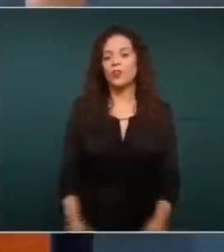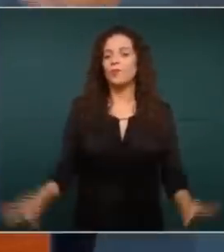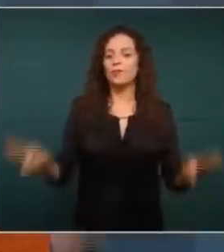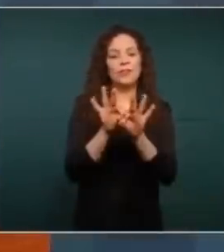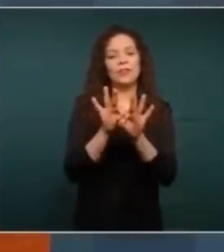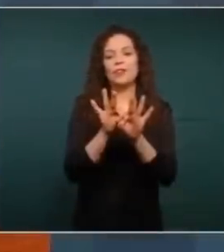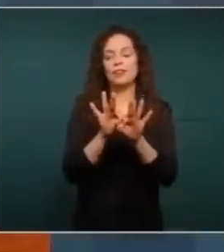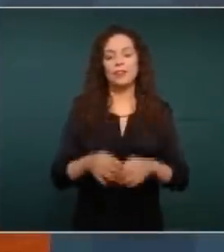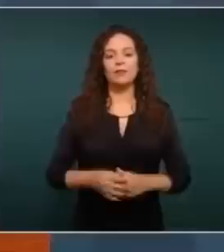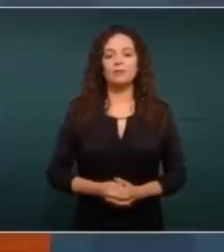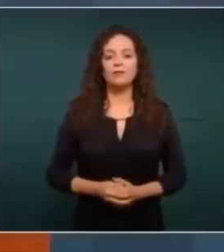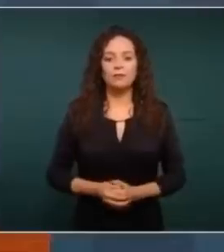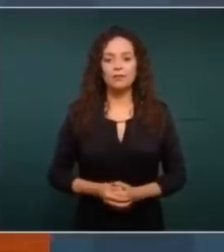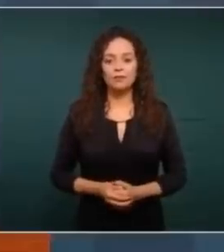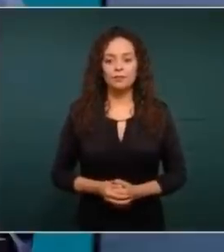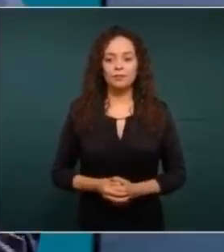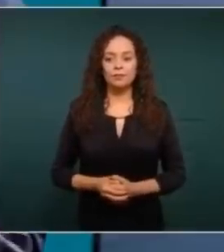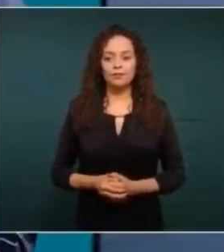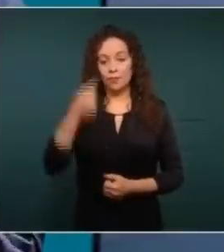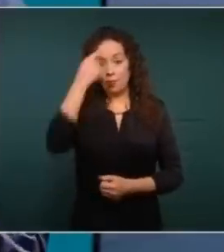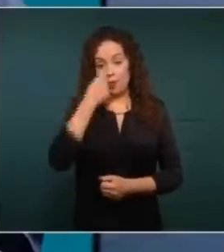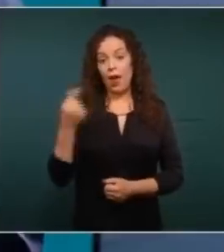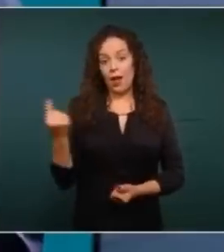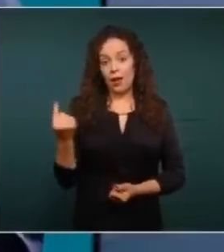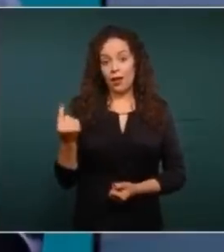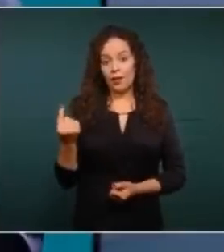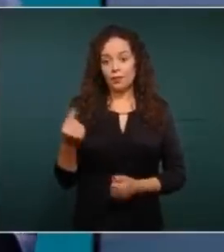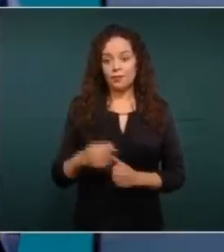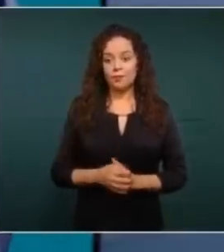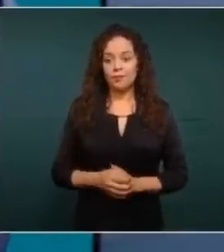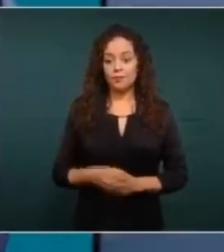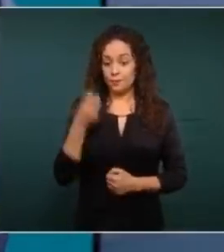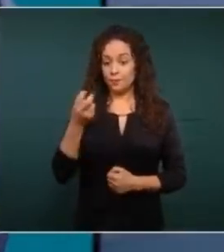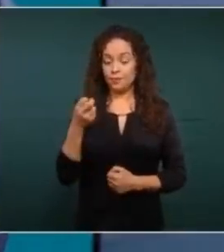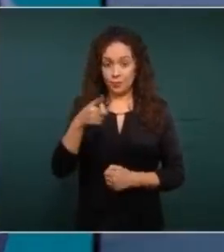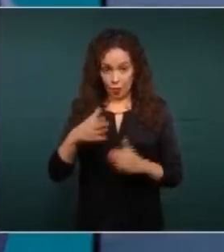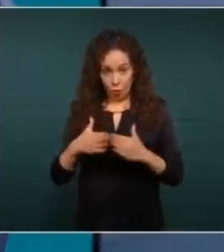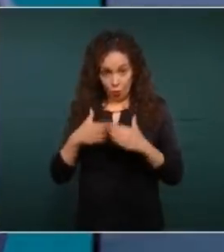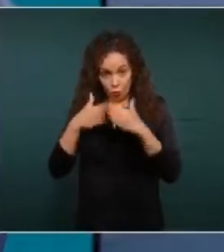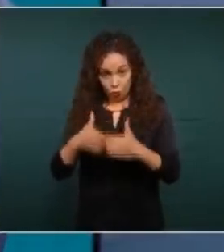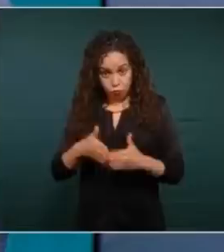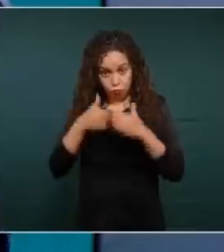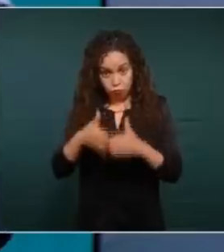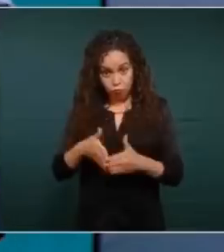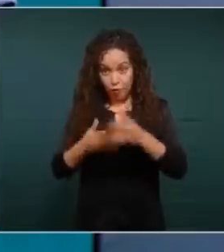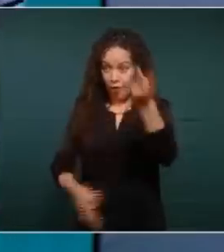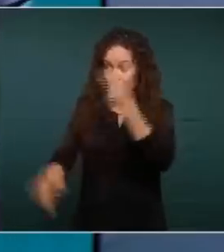para que los barcos vinieran por ese